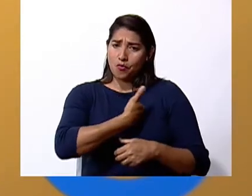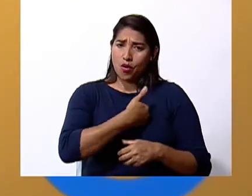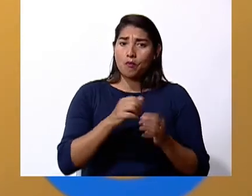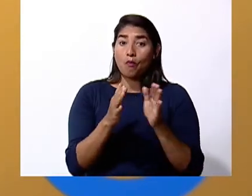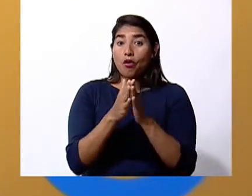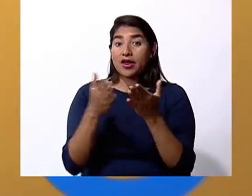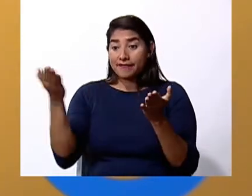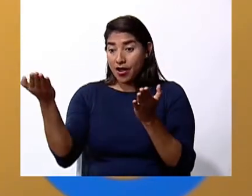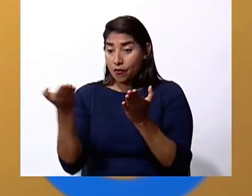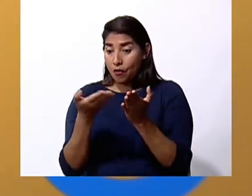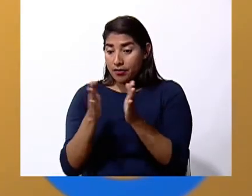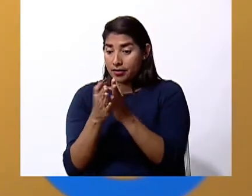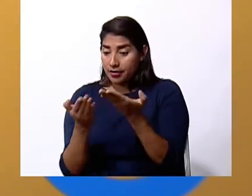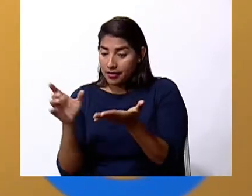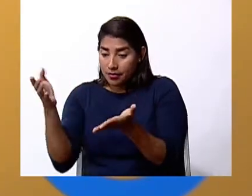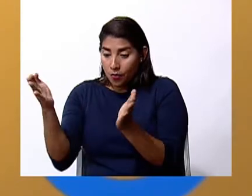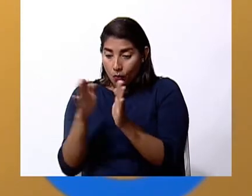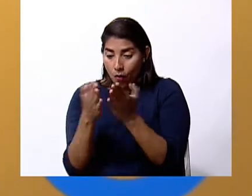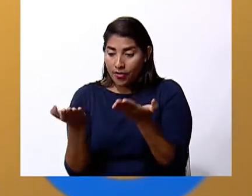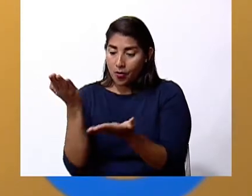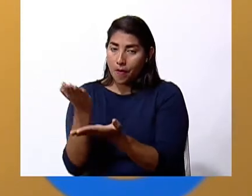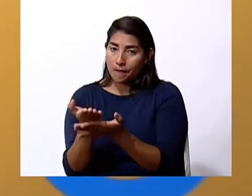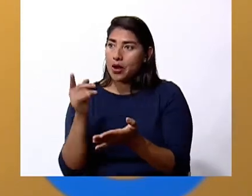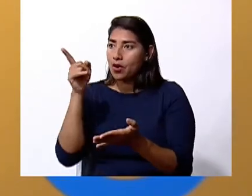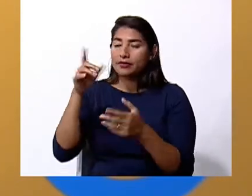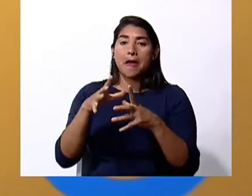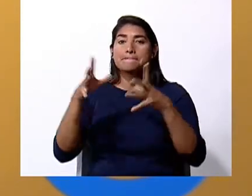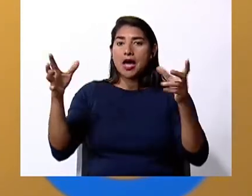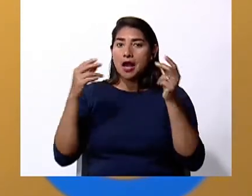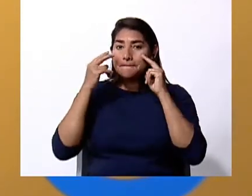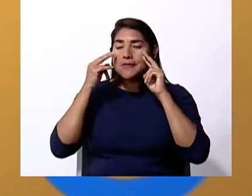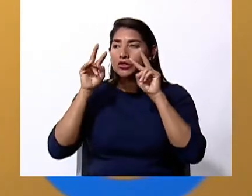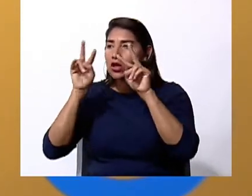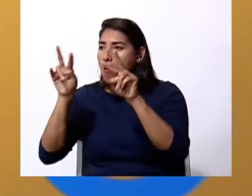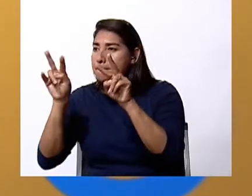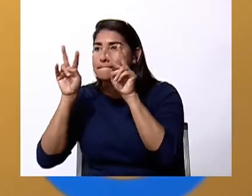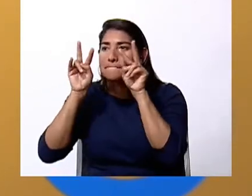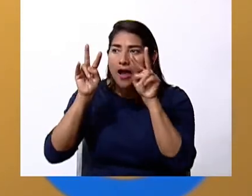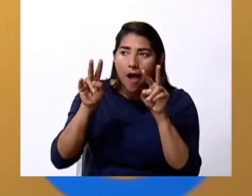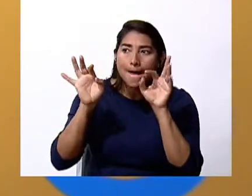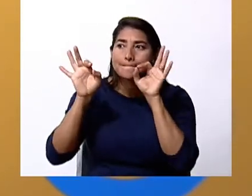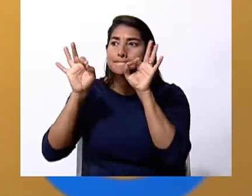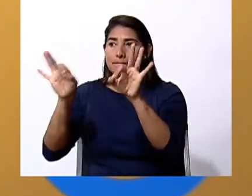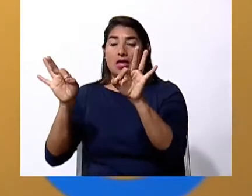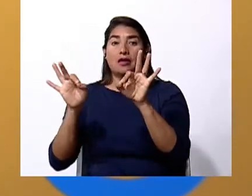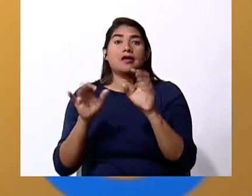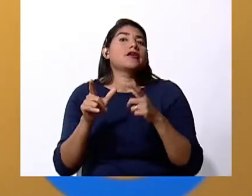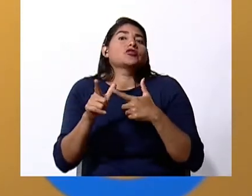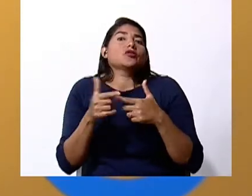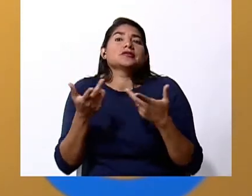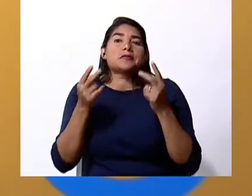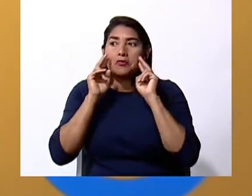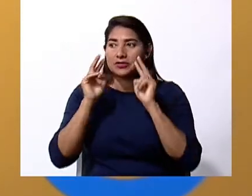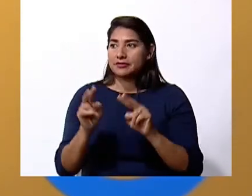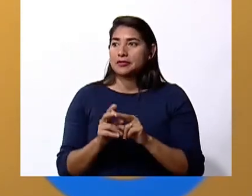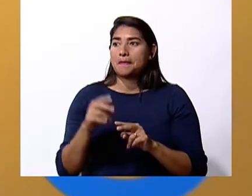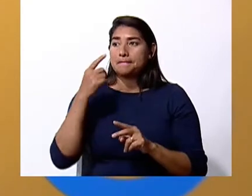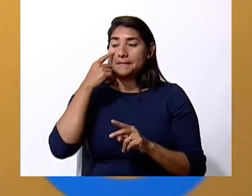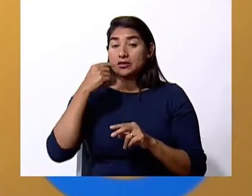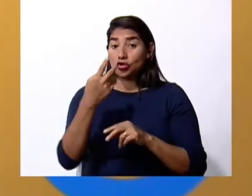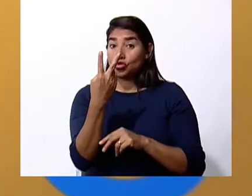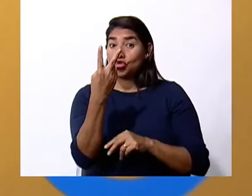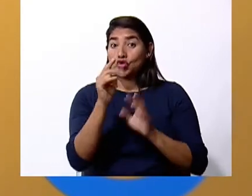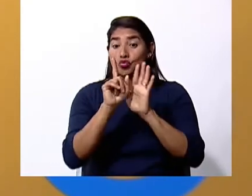portafolio de evidencias. Pero el mío es más grande porque yo quería que ustedes observaran. ¿Se dan cuenta?